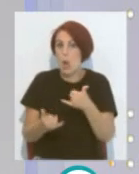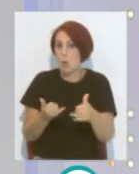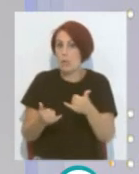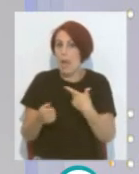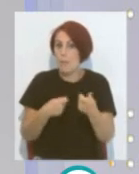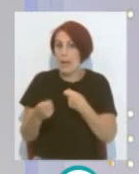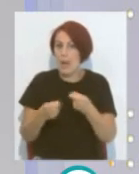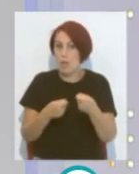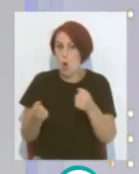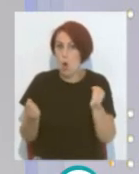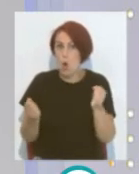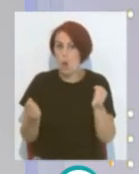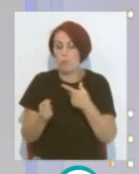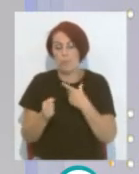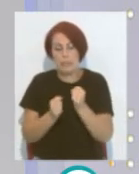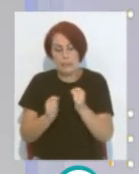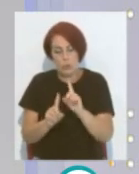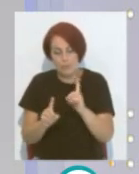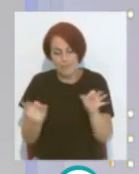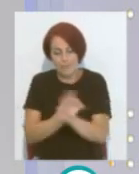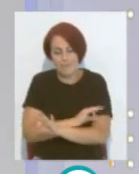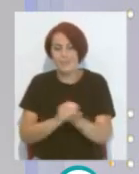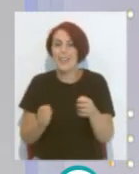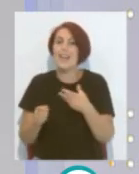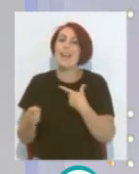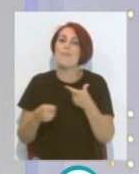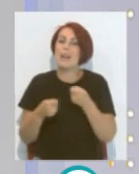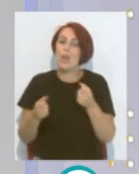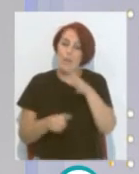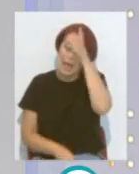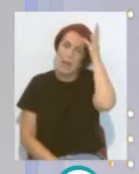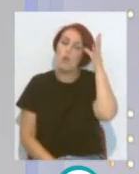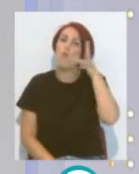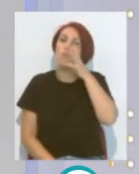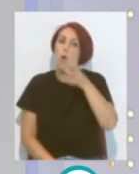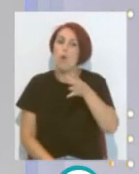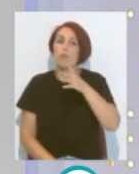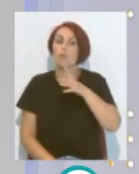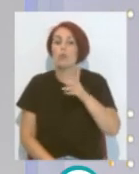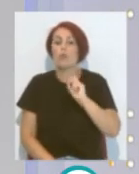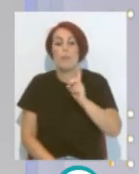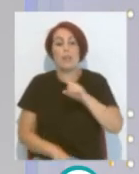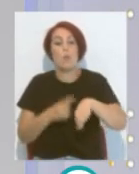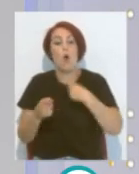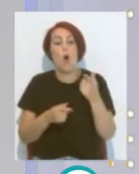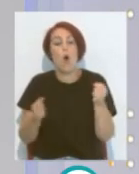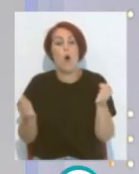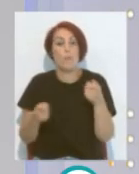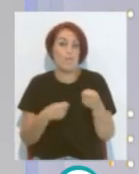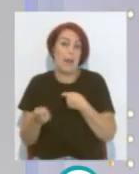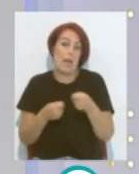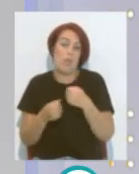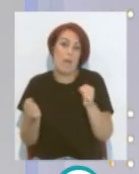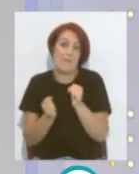invernal Porque Del mercado invernal Digo Del mercado de verano Porque ya solo Tendrían la opción Después en la siguiente Ventana Del mercado